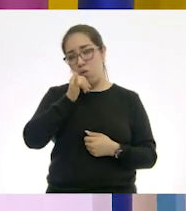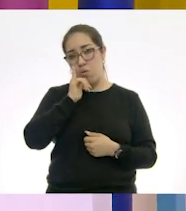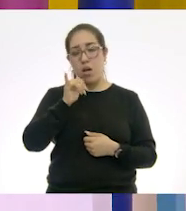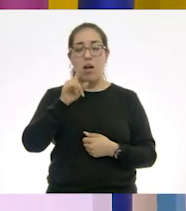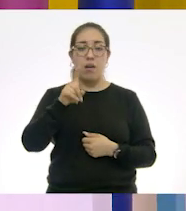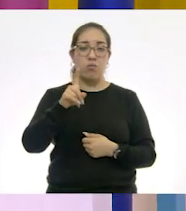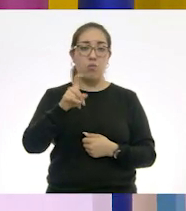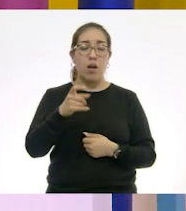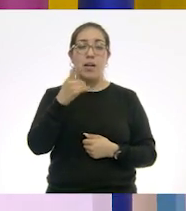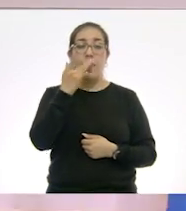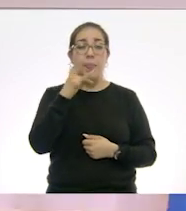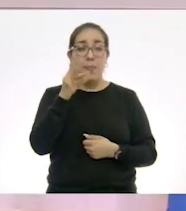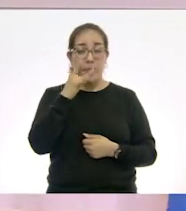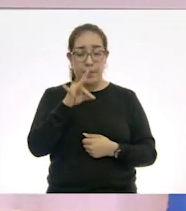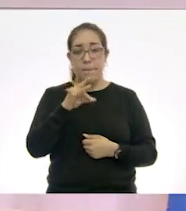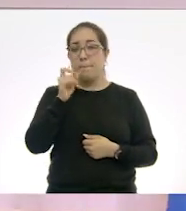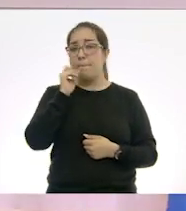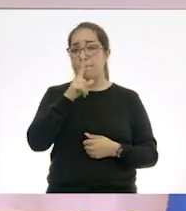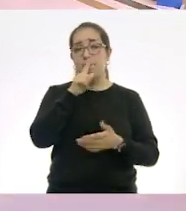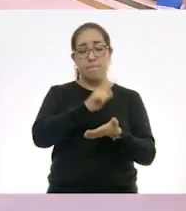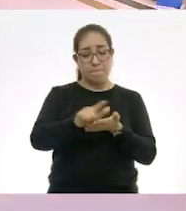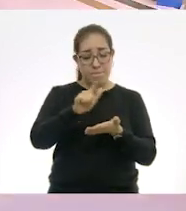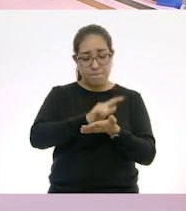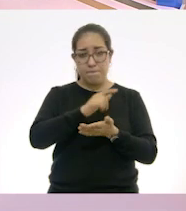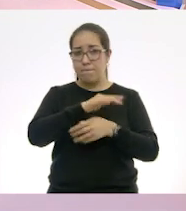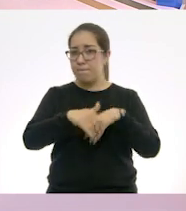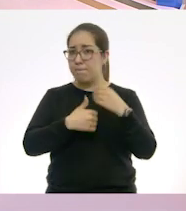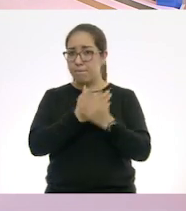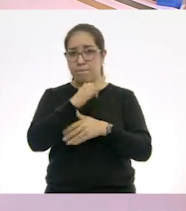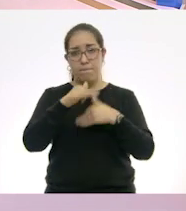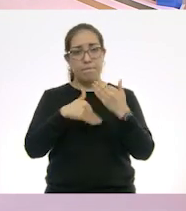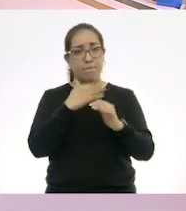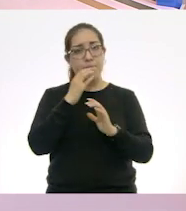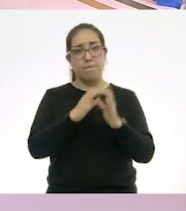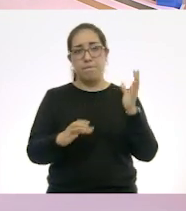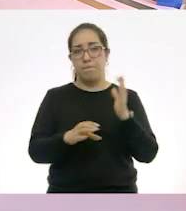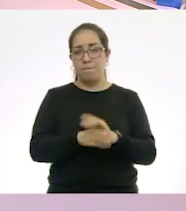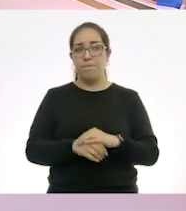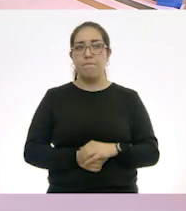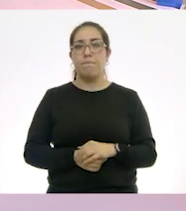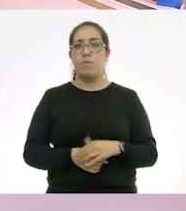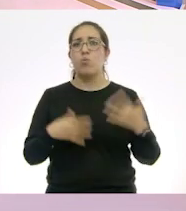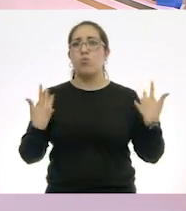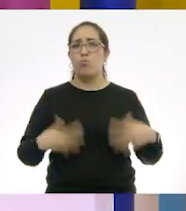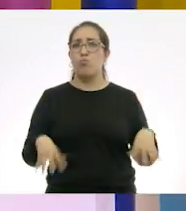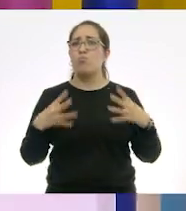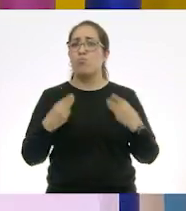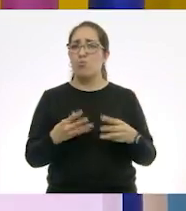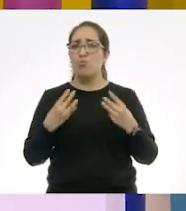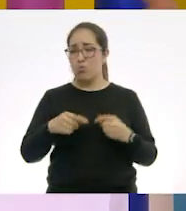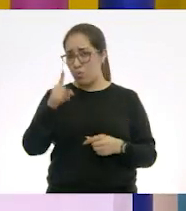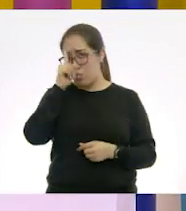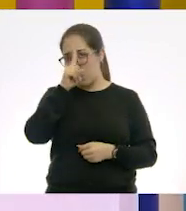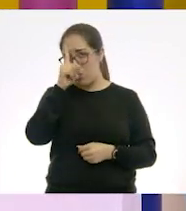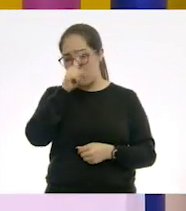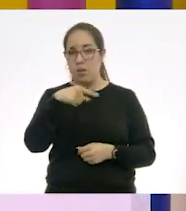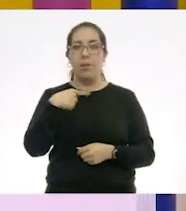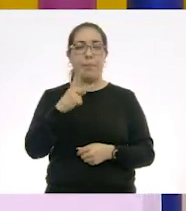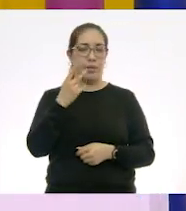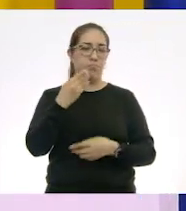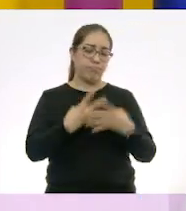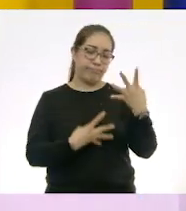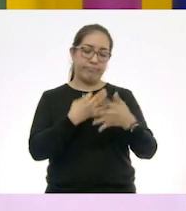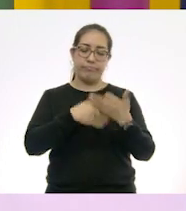Lave envasos y cubiertos con agua, jabón. Hacer mi ficha. Son muchas recomendaciones. Pero estas todas son